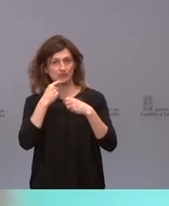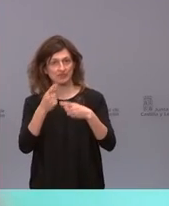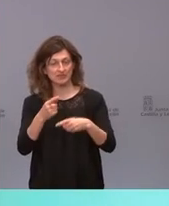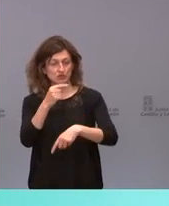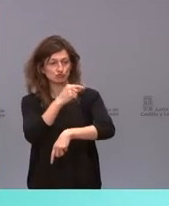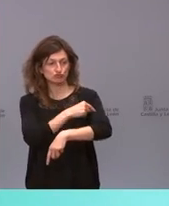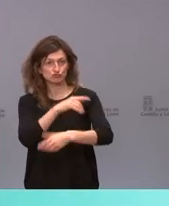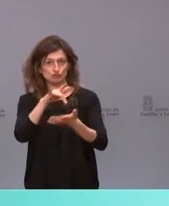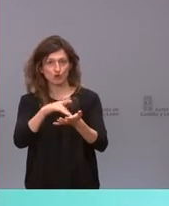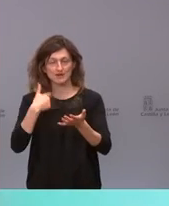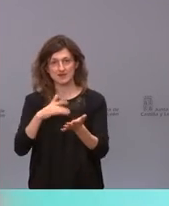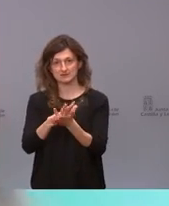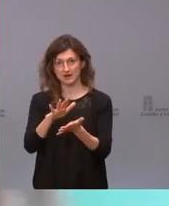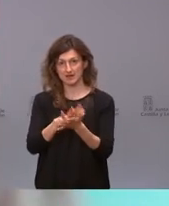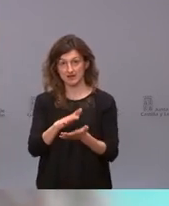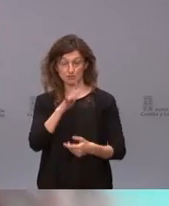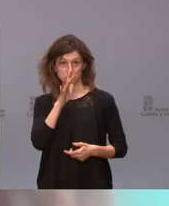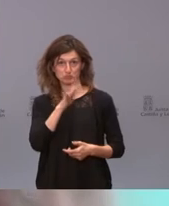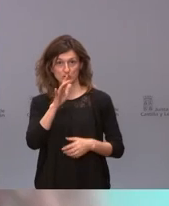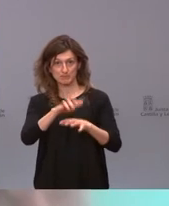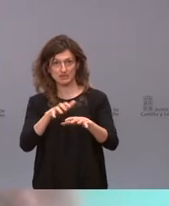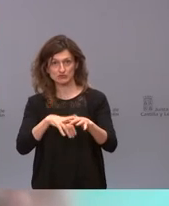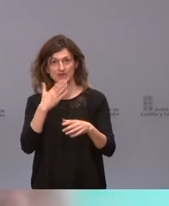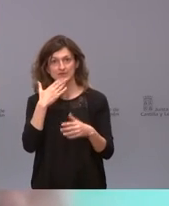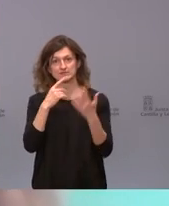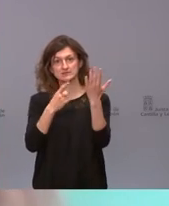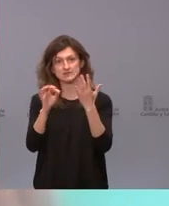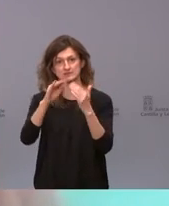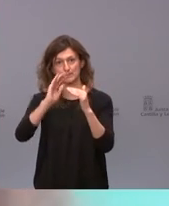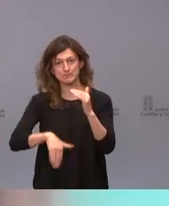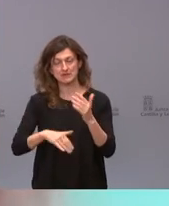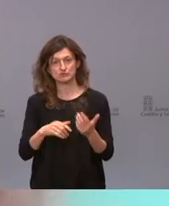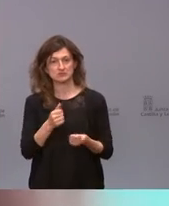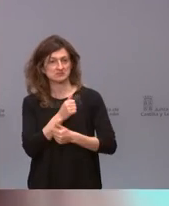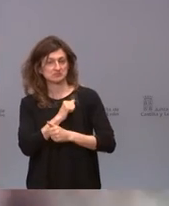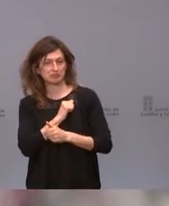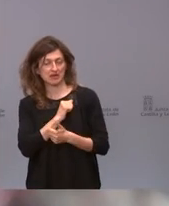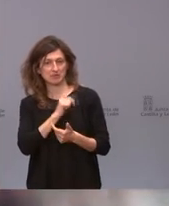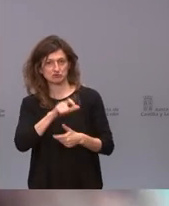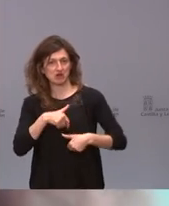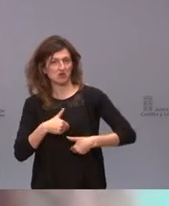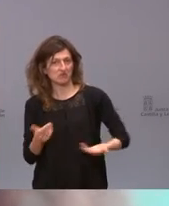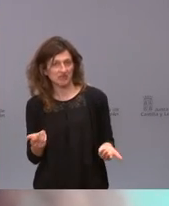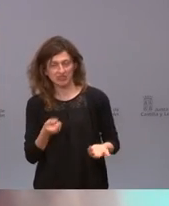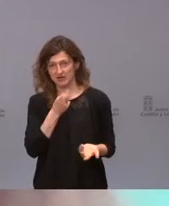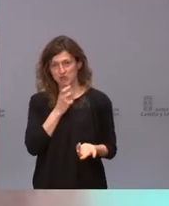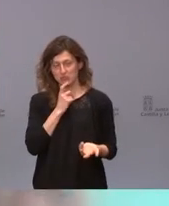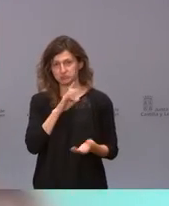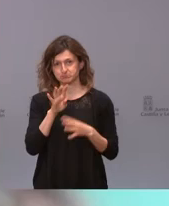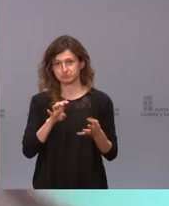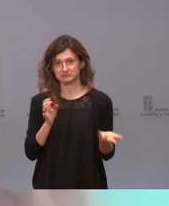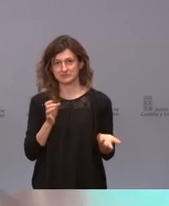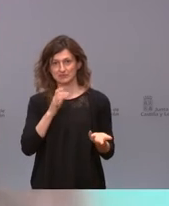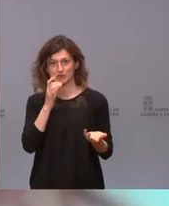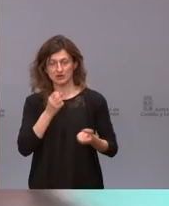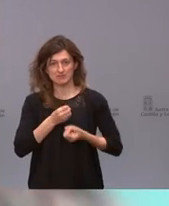han vacunado hasta ahora porque la mayoría de ellos están por debajo de los 60 años no sé cómo esperan que la gente confíe en la vacuna después de estos